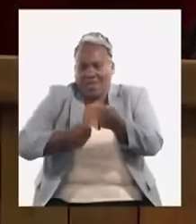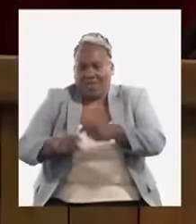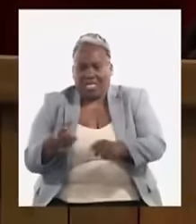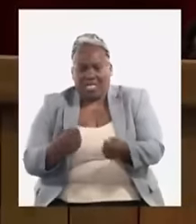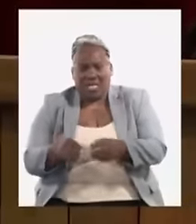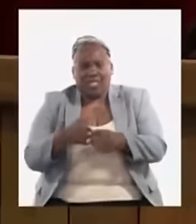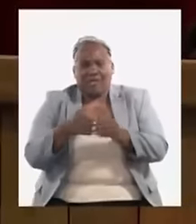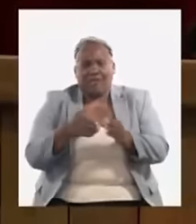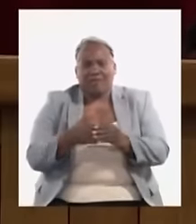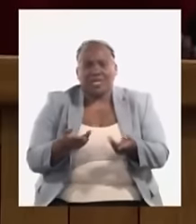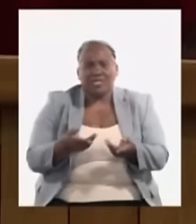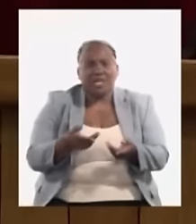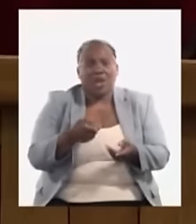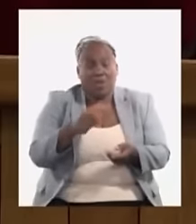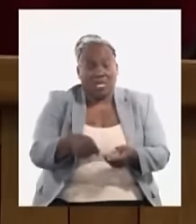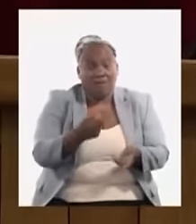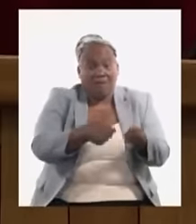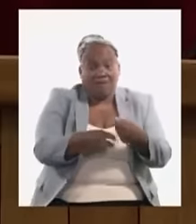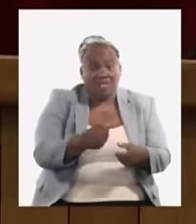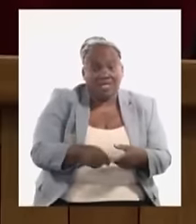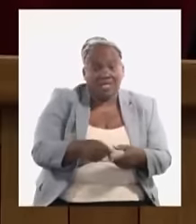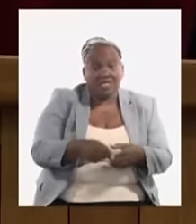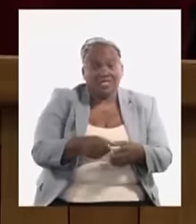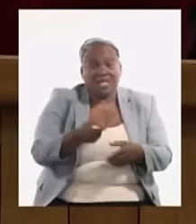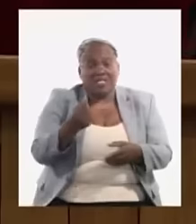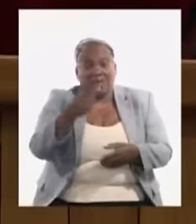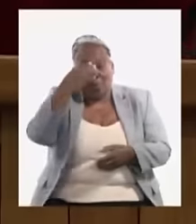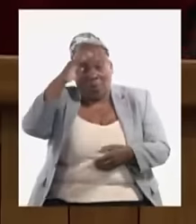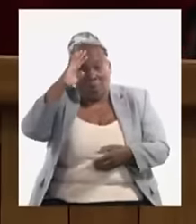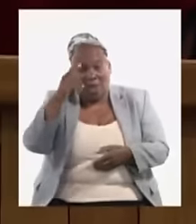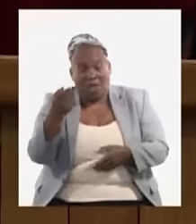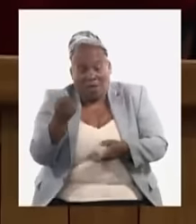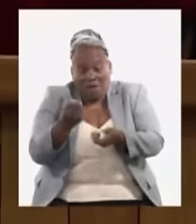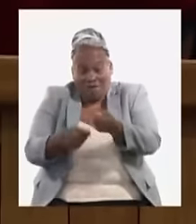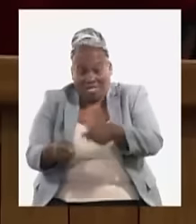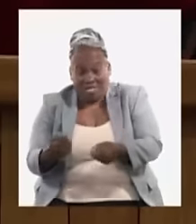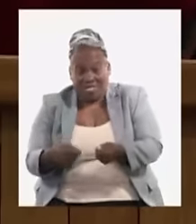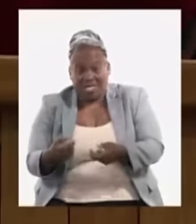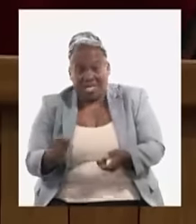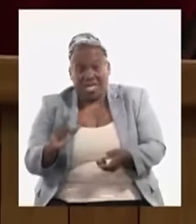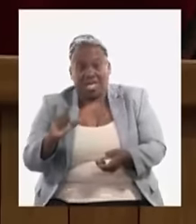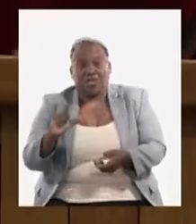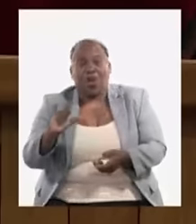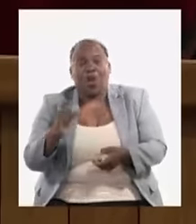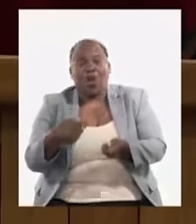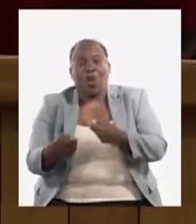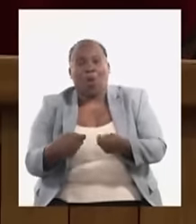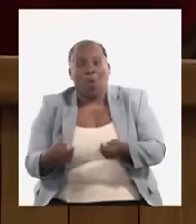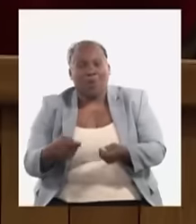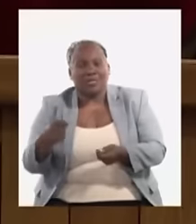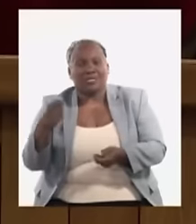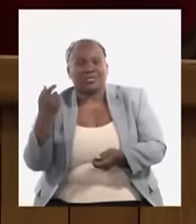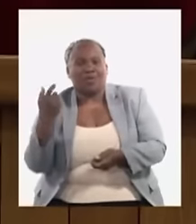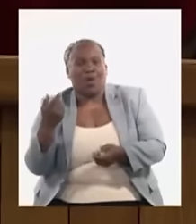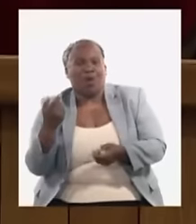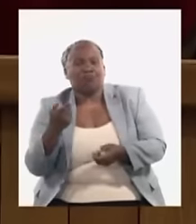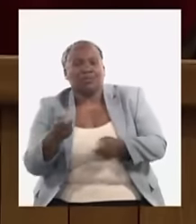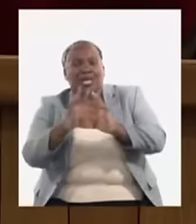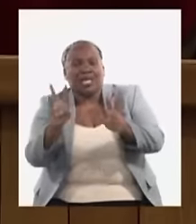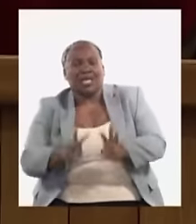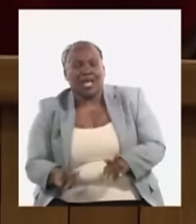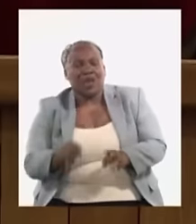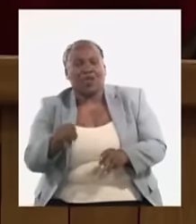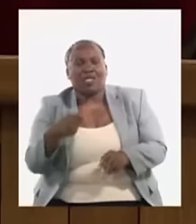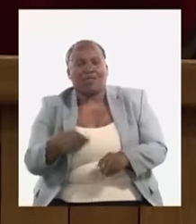divisas lo que debía venderse en moneda nacional, vendiendo por comercio electrónico lo que debía venderse por